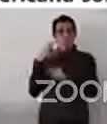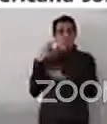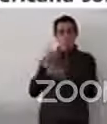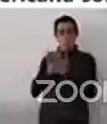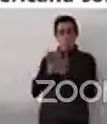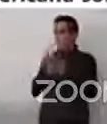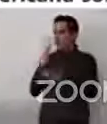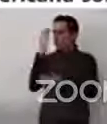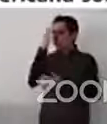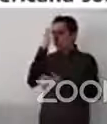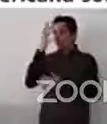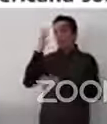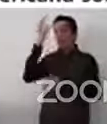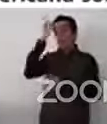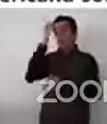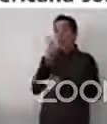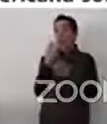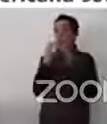Siguiente, por favor.